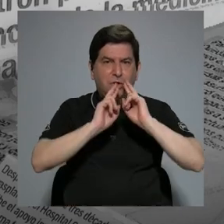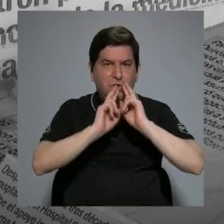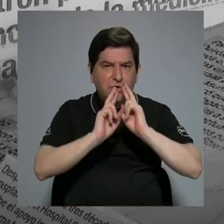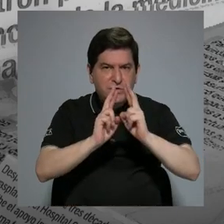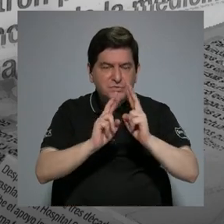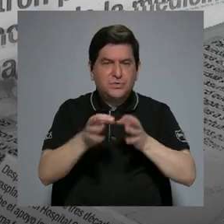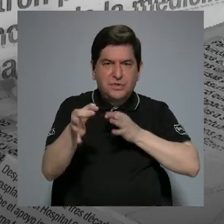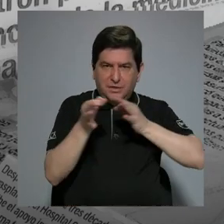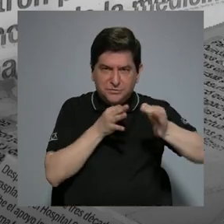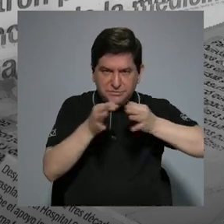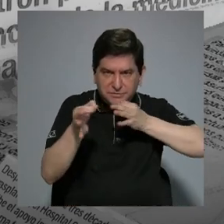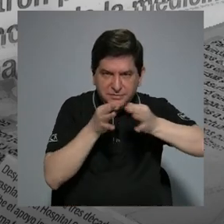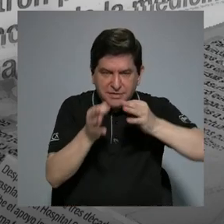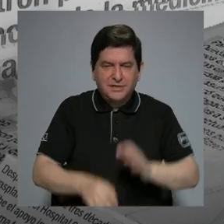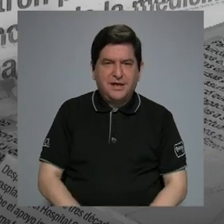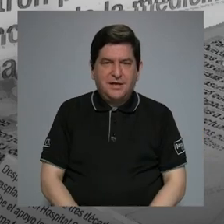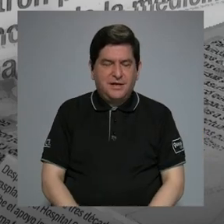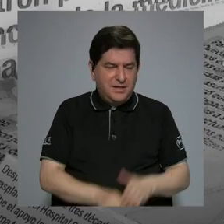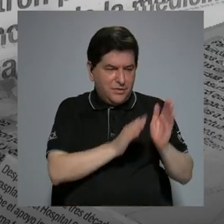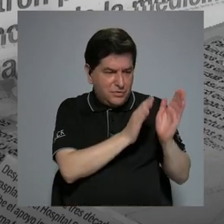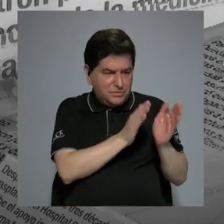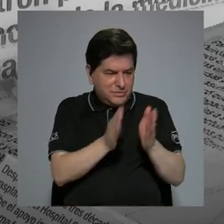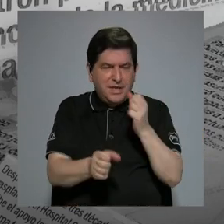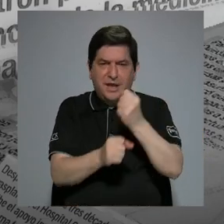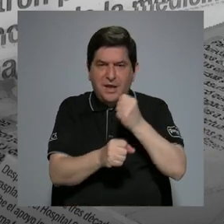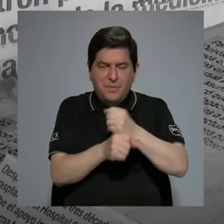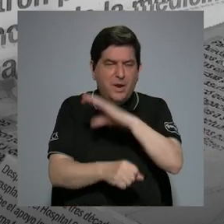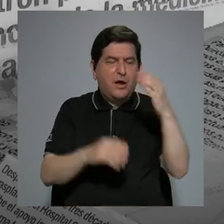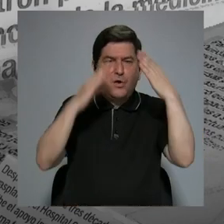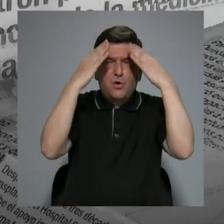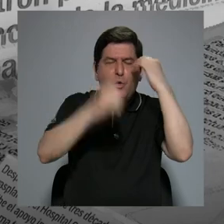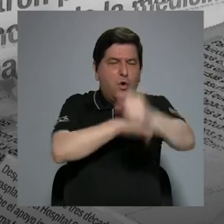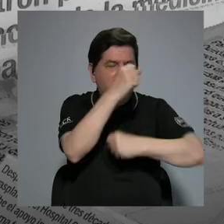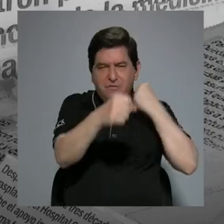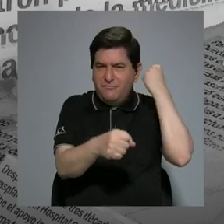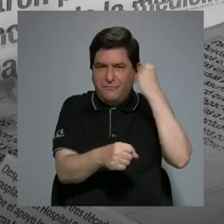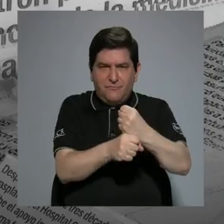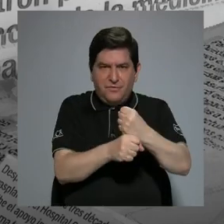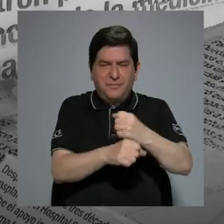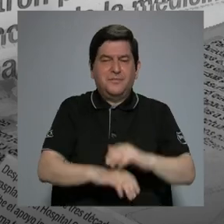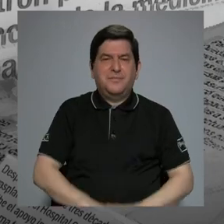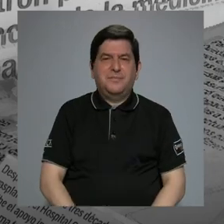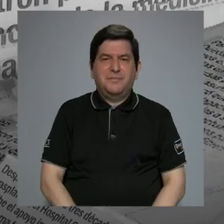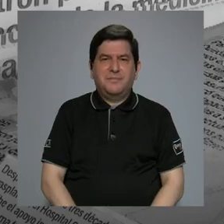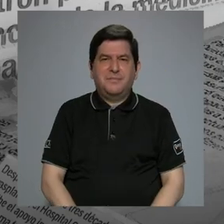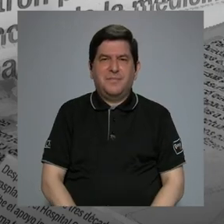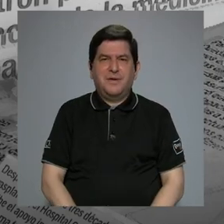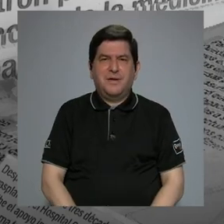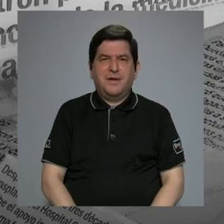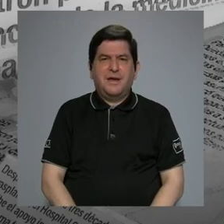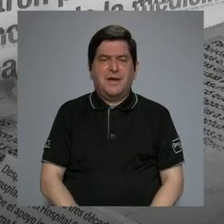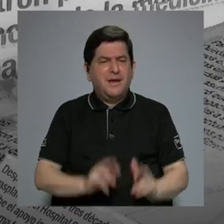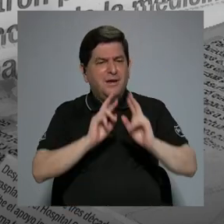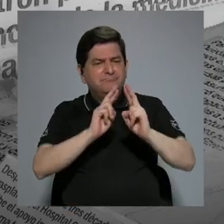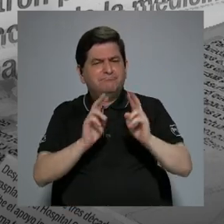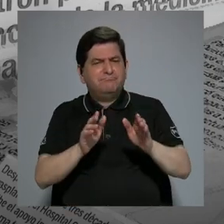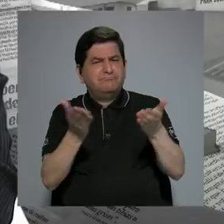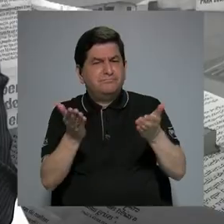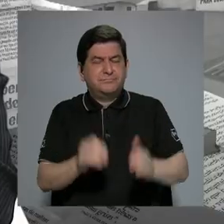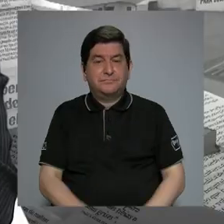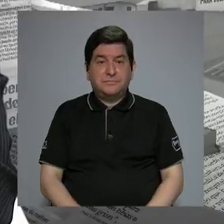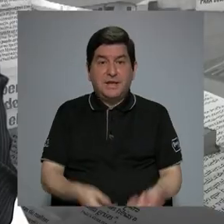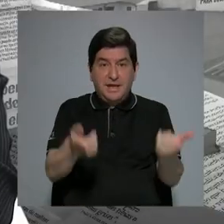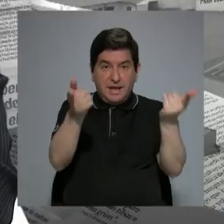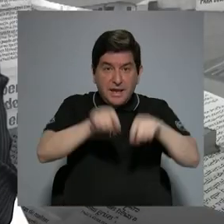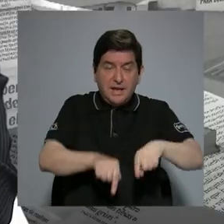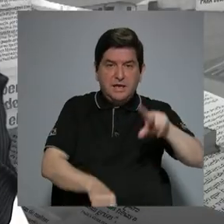cuentas, el plan de trabajo o el informe anual, ¿cómo ha sido el comportamiento? En el caso